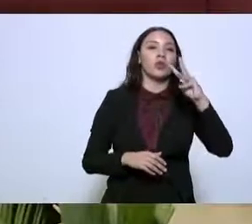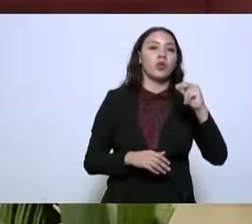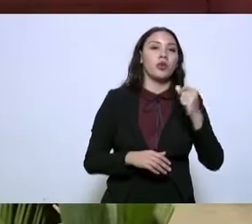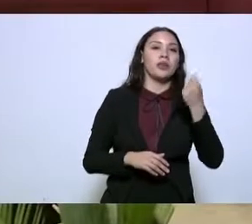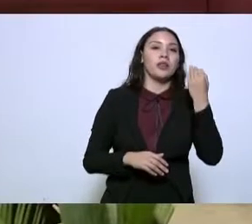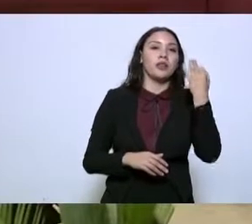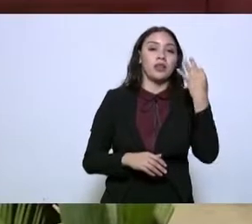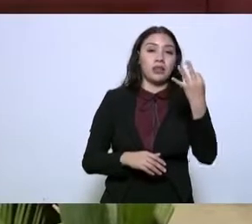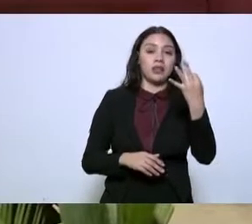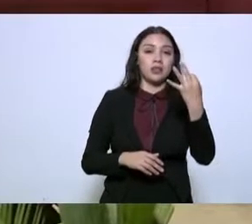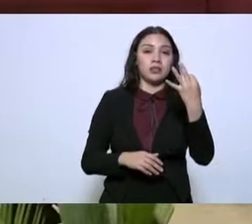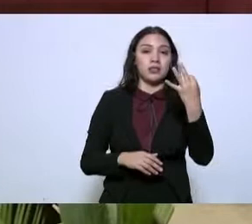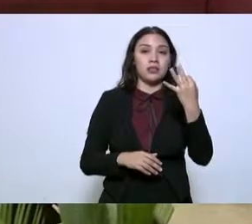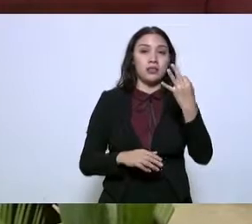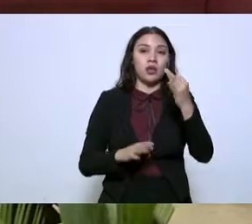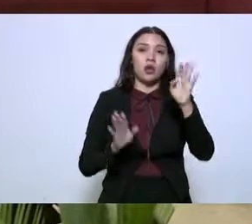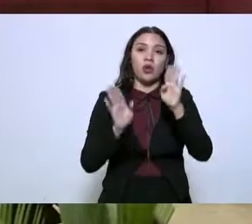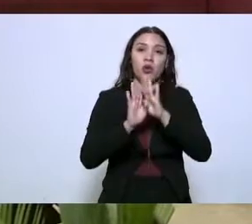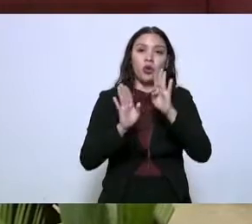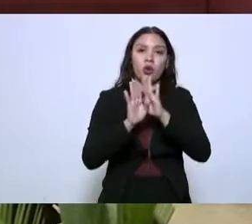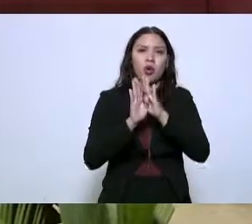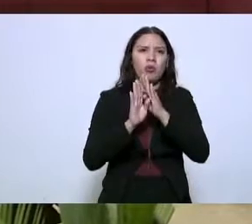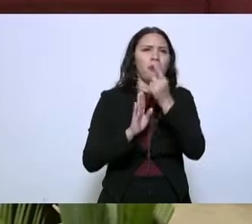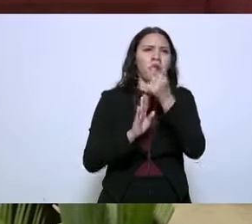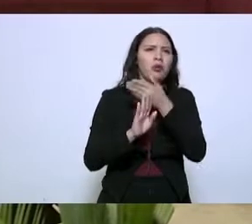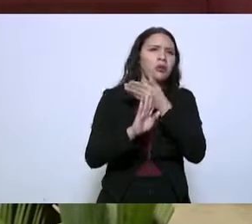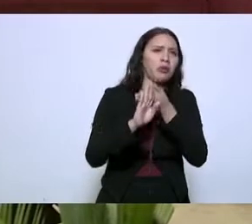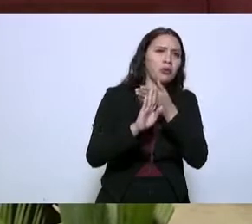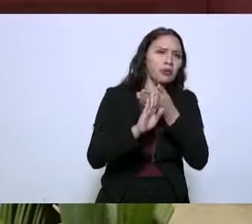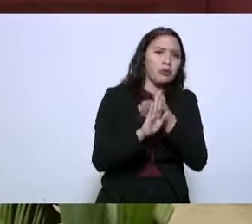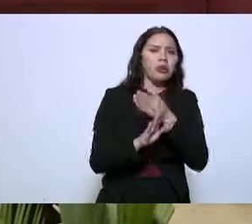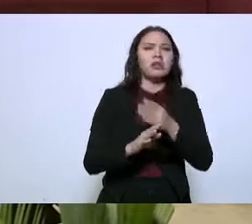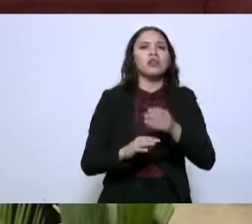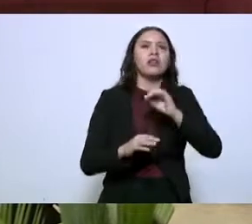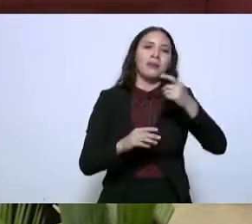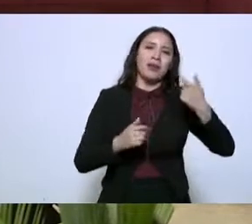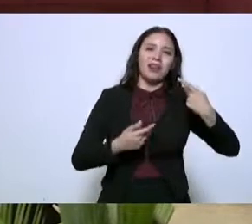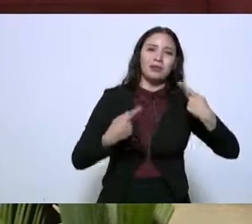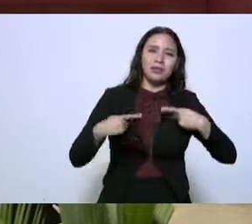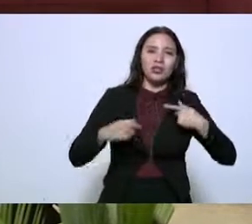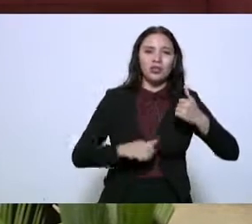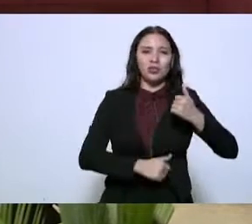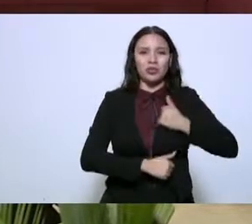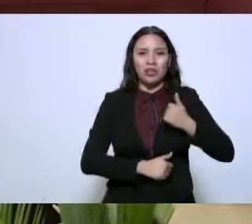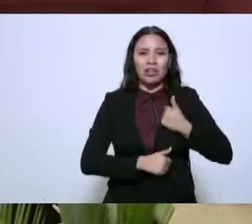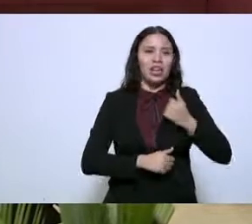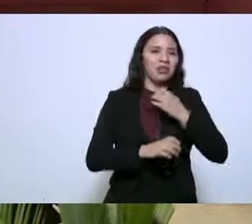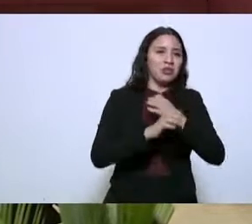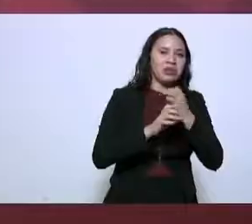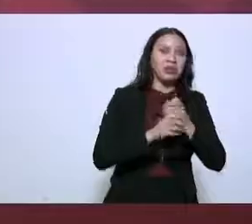agresiones contra el personal militar y 288 contra autoridades civiles.